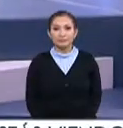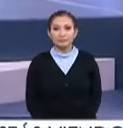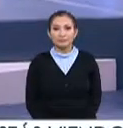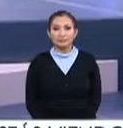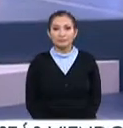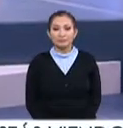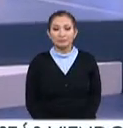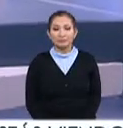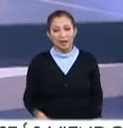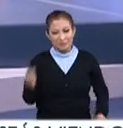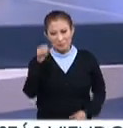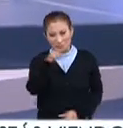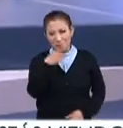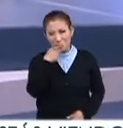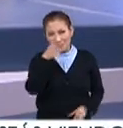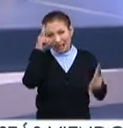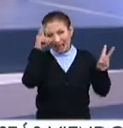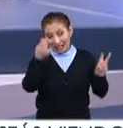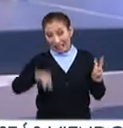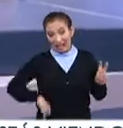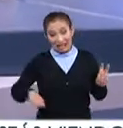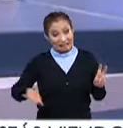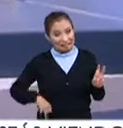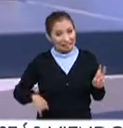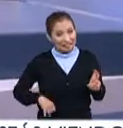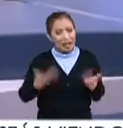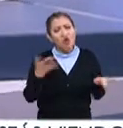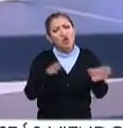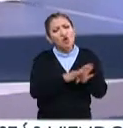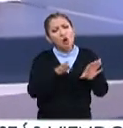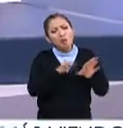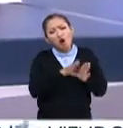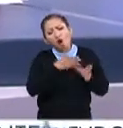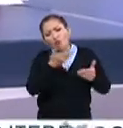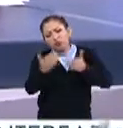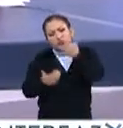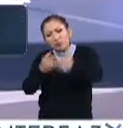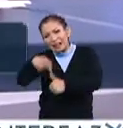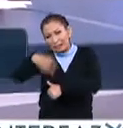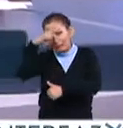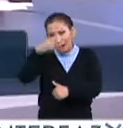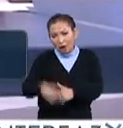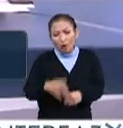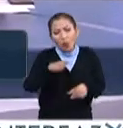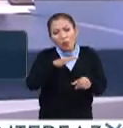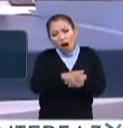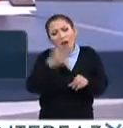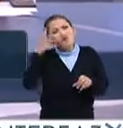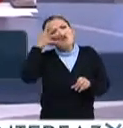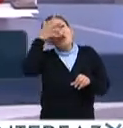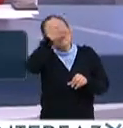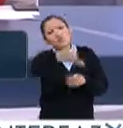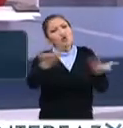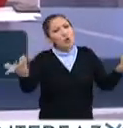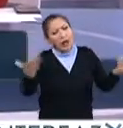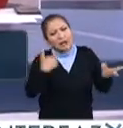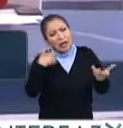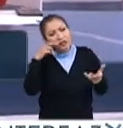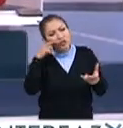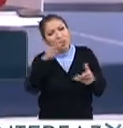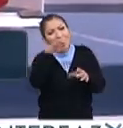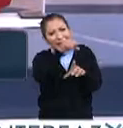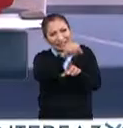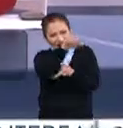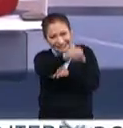y precisamente para seguir hablando de este interesante tema y cómo se está desarrollando en nuestro país, cuáles son las perspectivas que estamos logrando